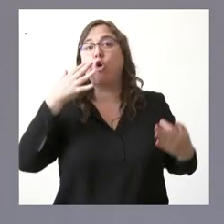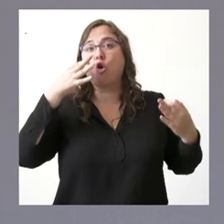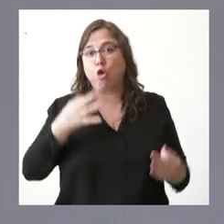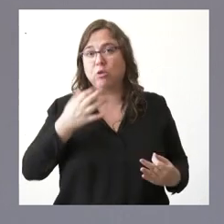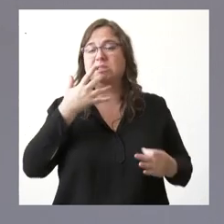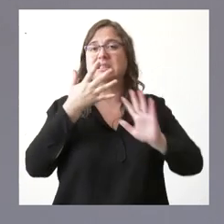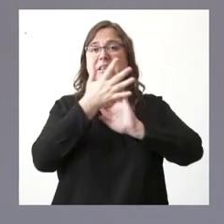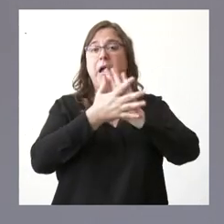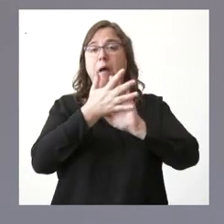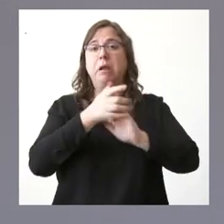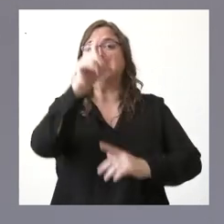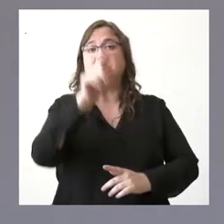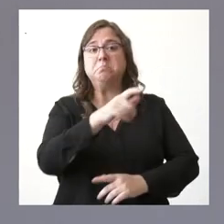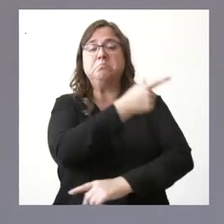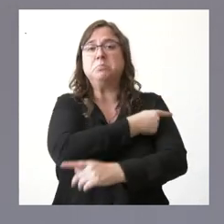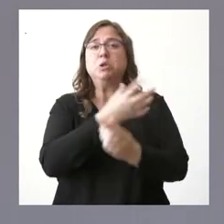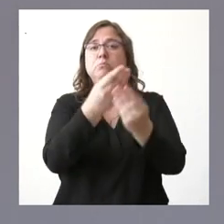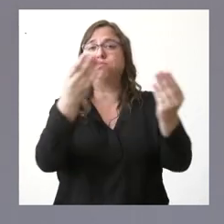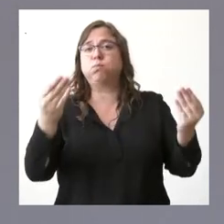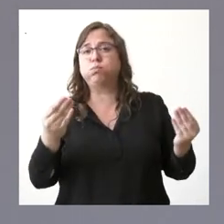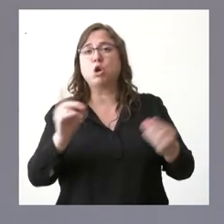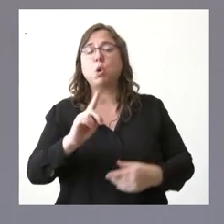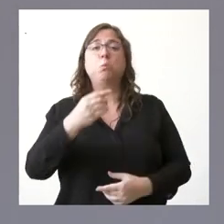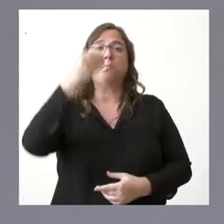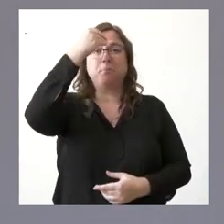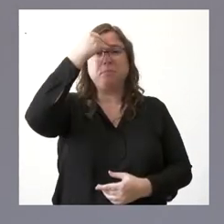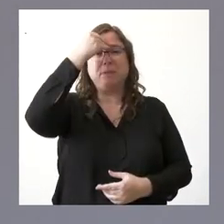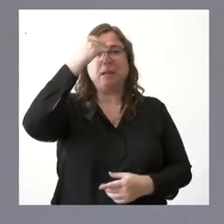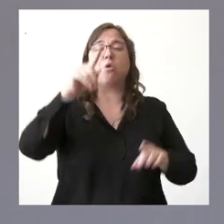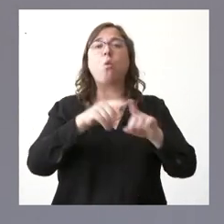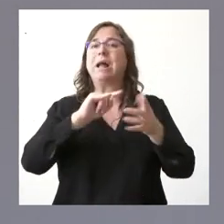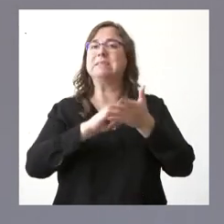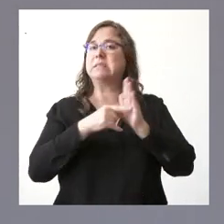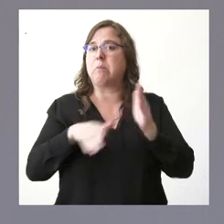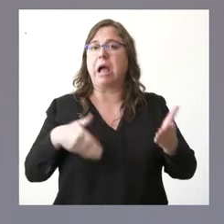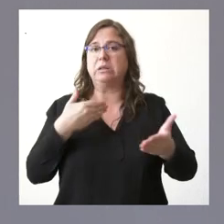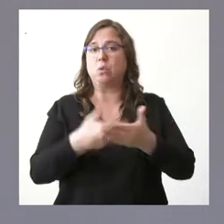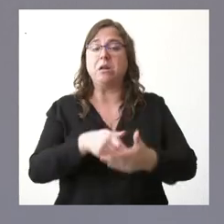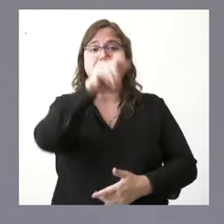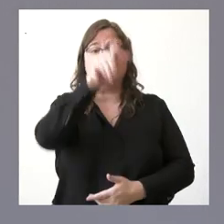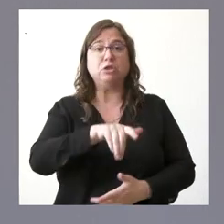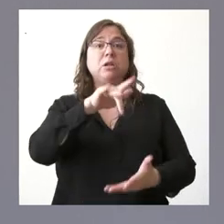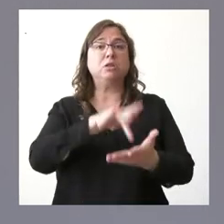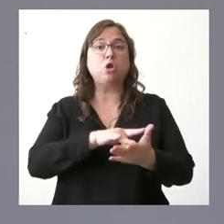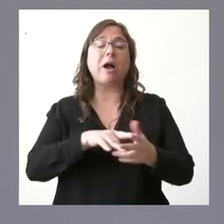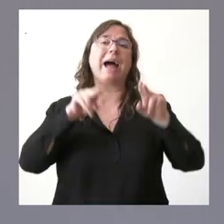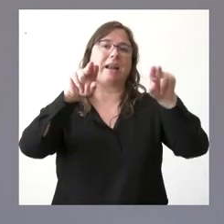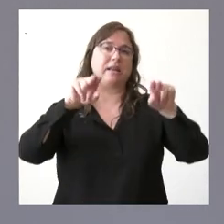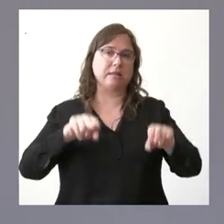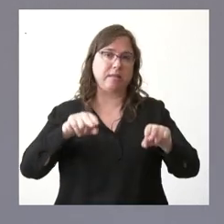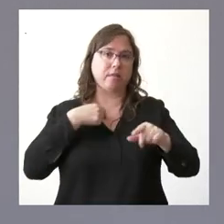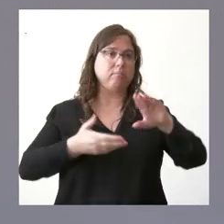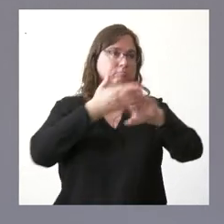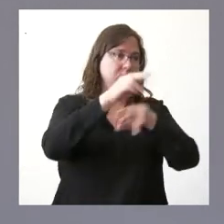de un número reducido si no se extiende al conjunto de la población es el mecanismo que teníamos hasta ahora las personas que están en residencia pues serían las propias